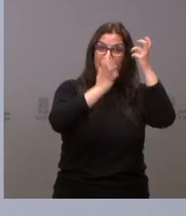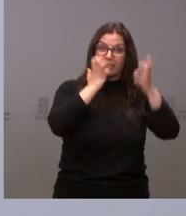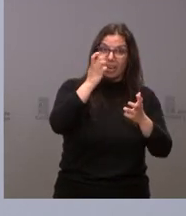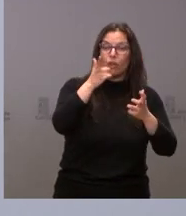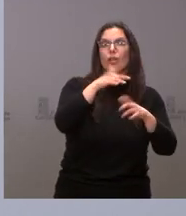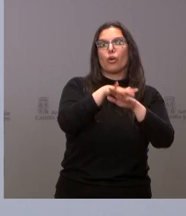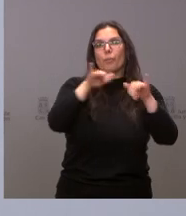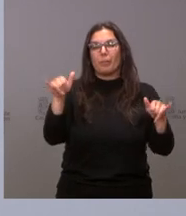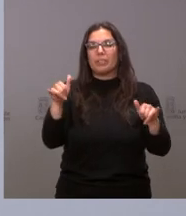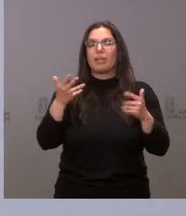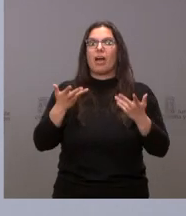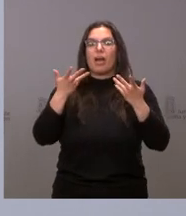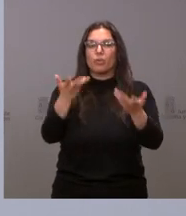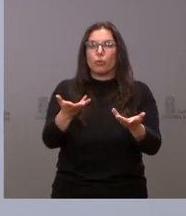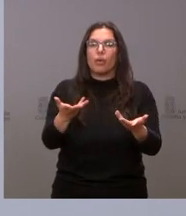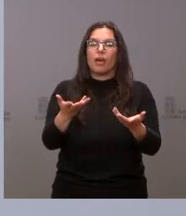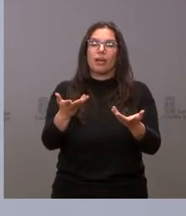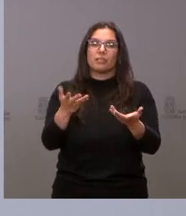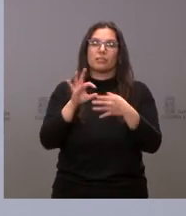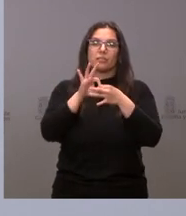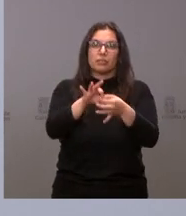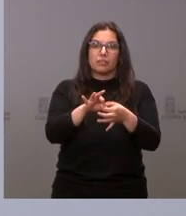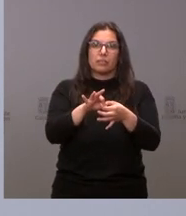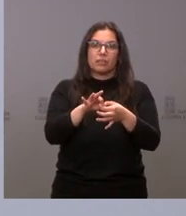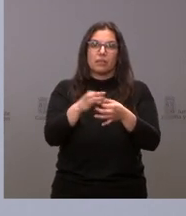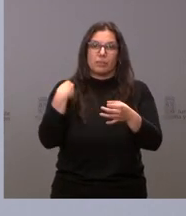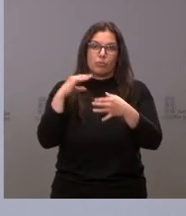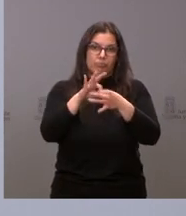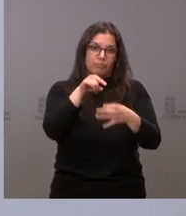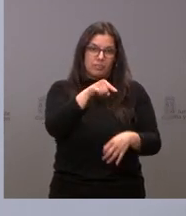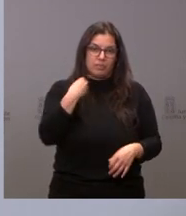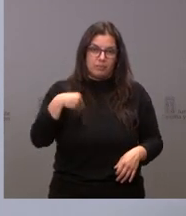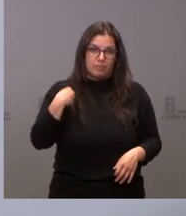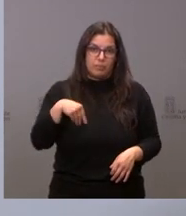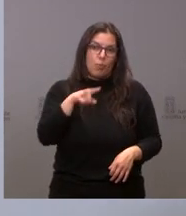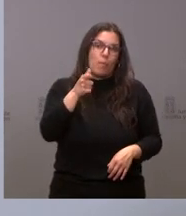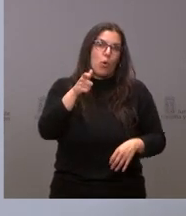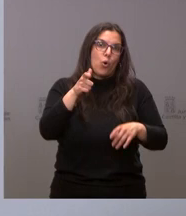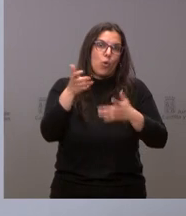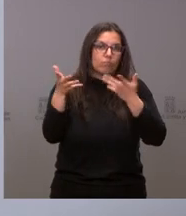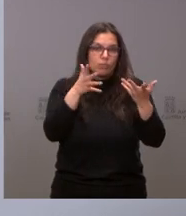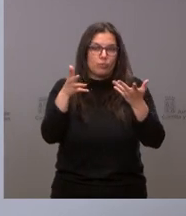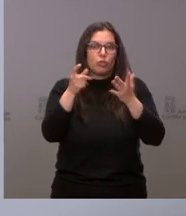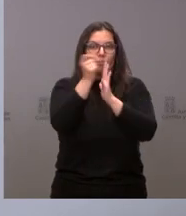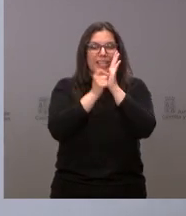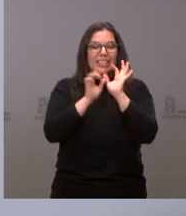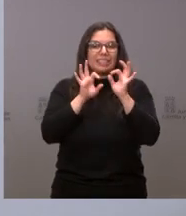articular ayudas relacionadas con esa actividad. Esto es un poco lo que son las